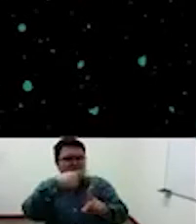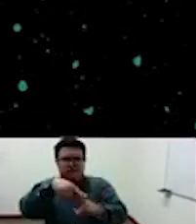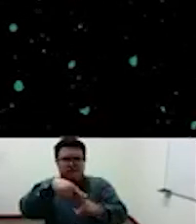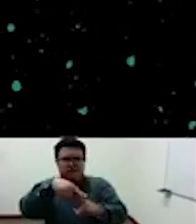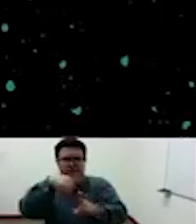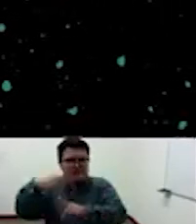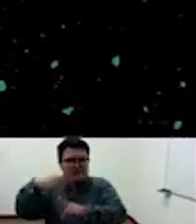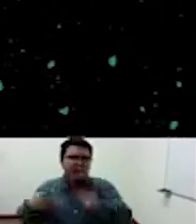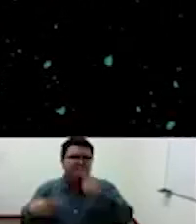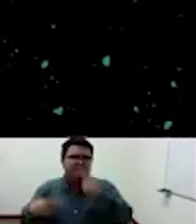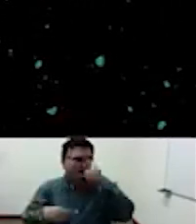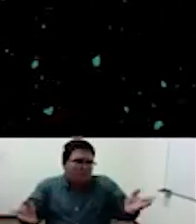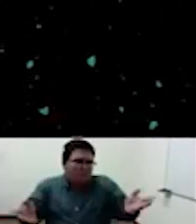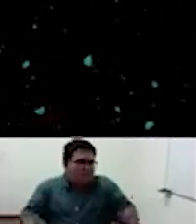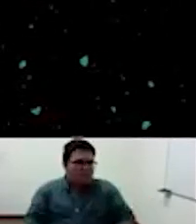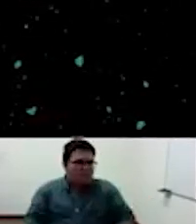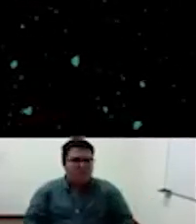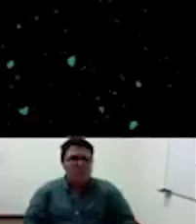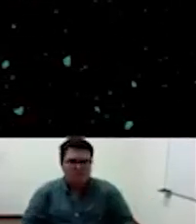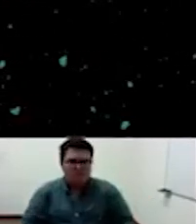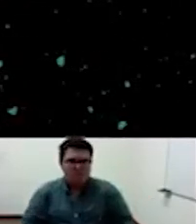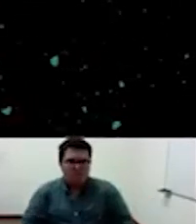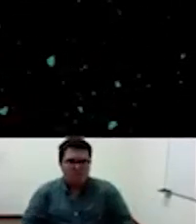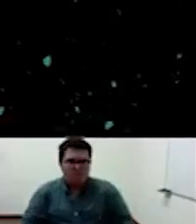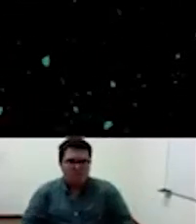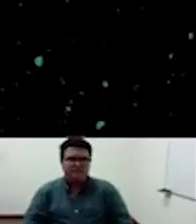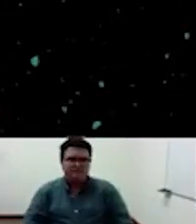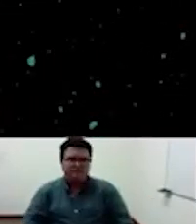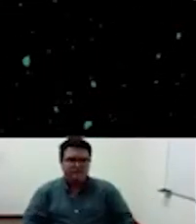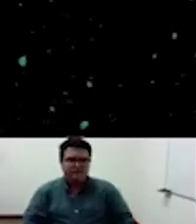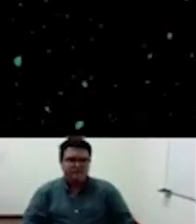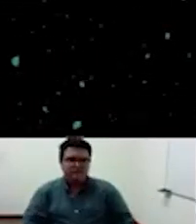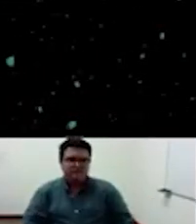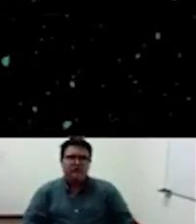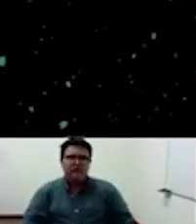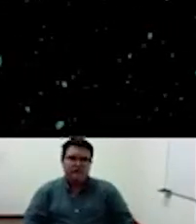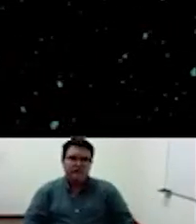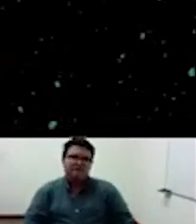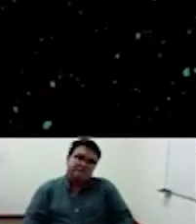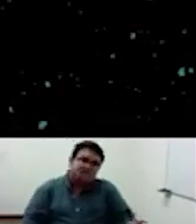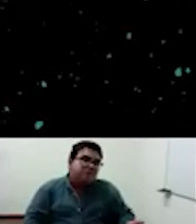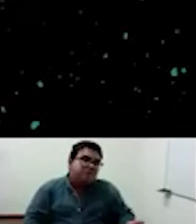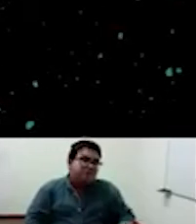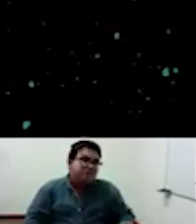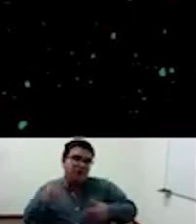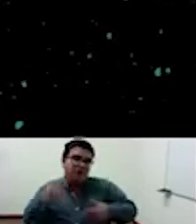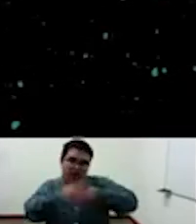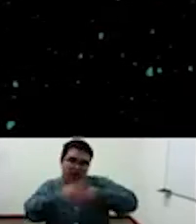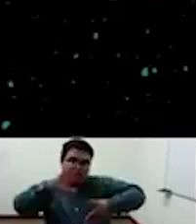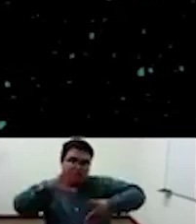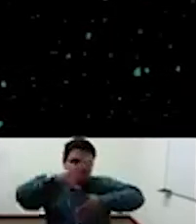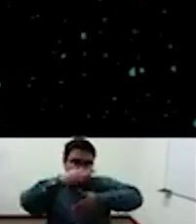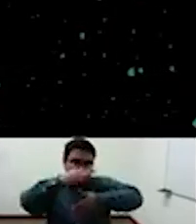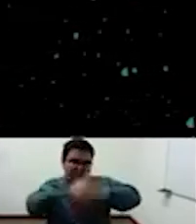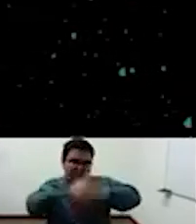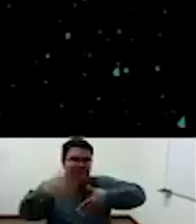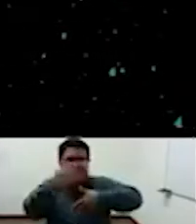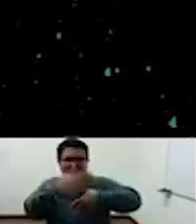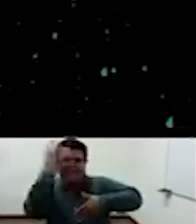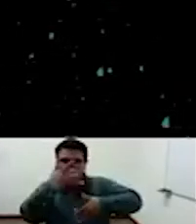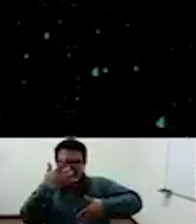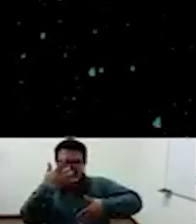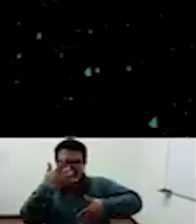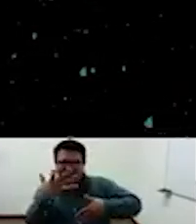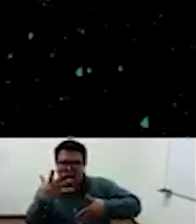estar inmersa y las culturas negras en la américa cierto es lo que busca devolver ese valor